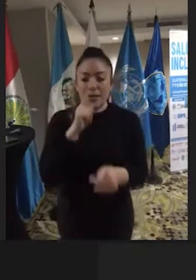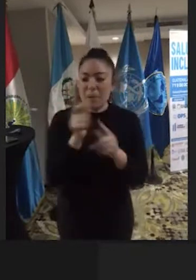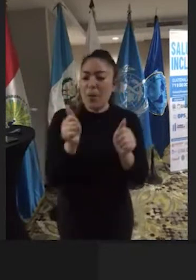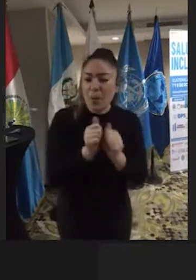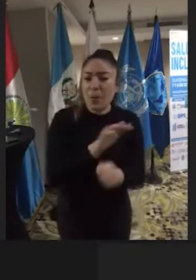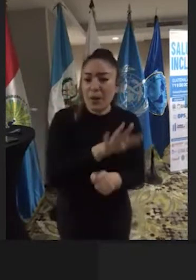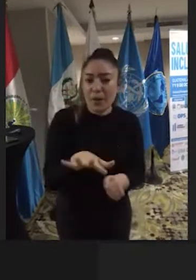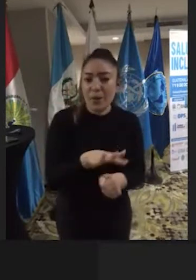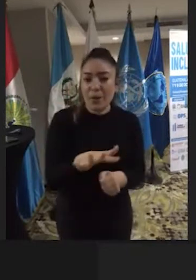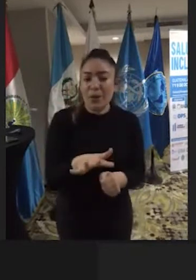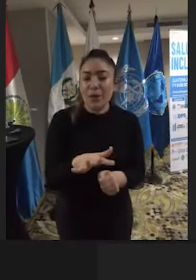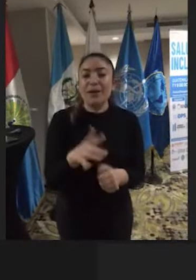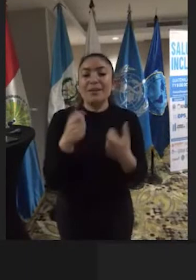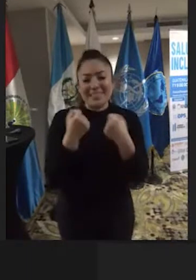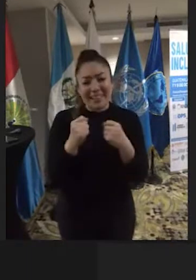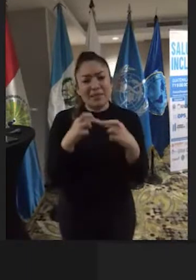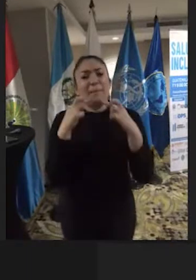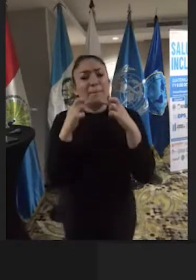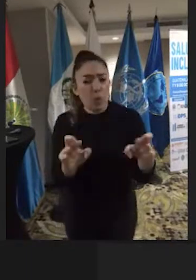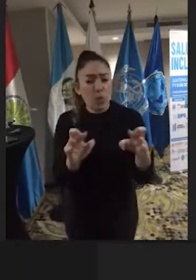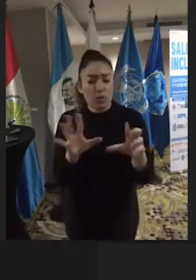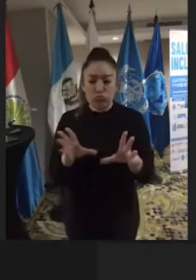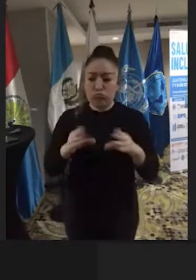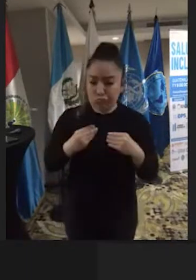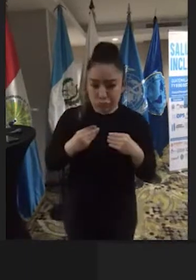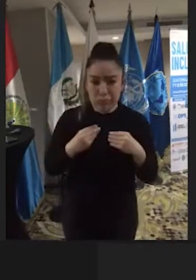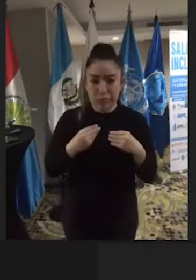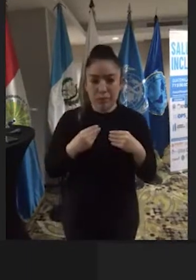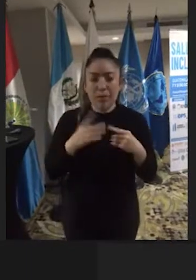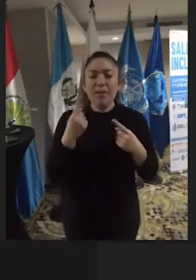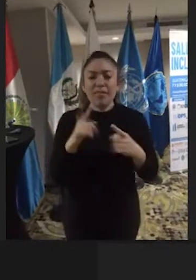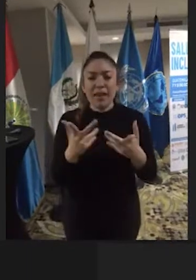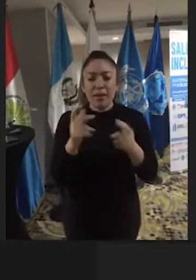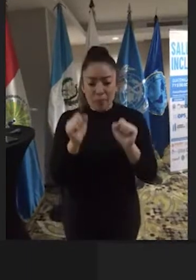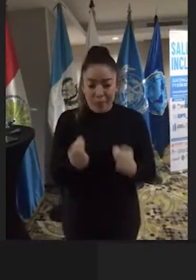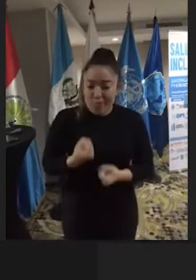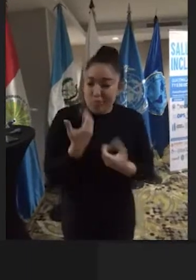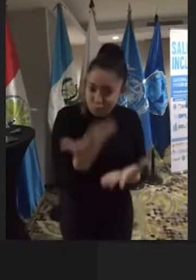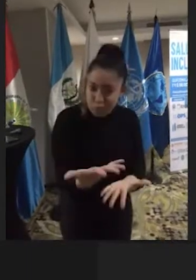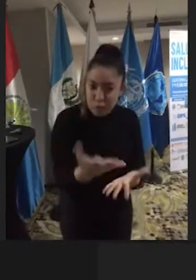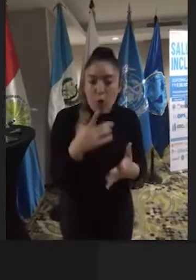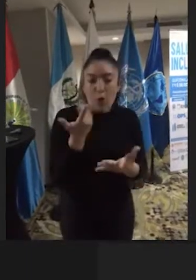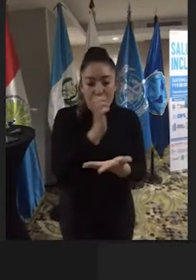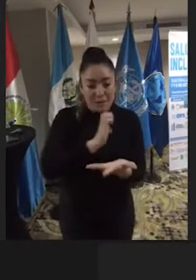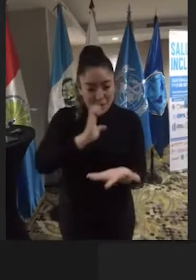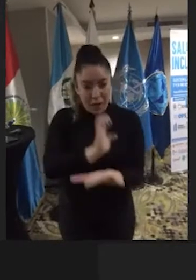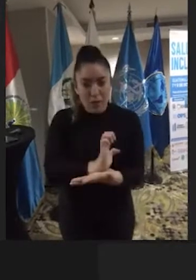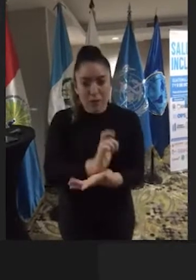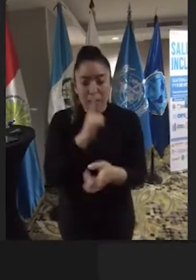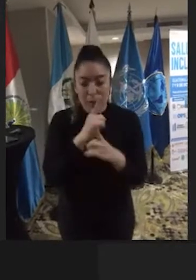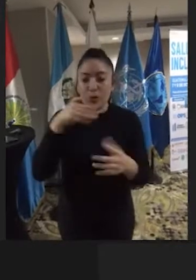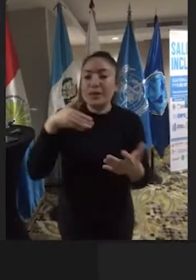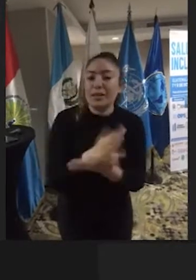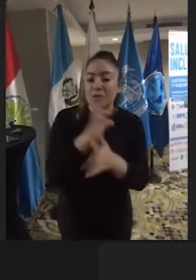se hace público el compromiso de que se garantice como estados los